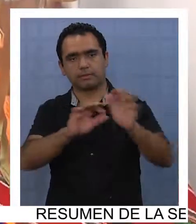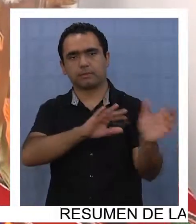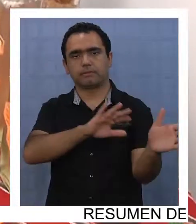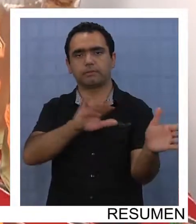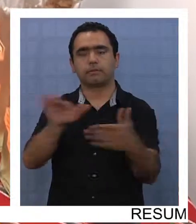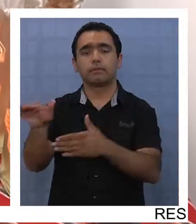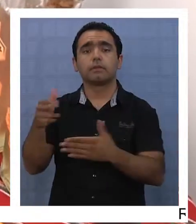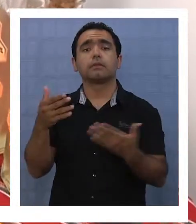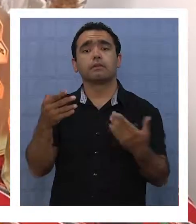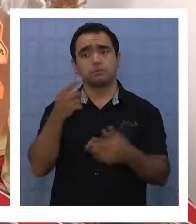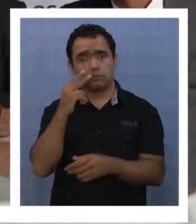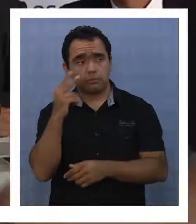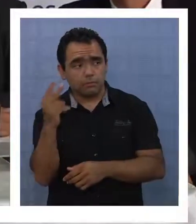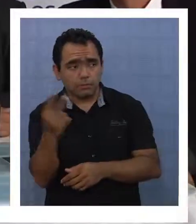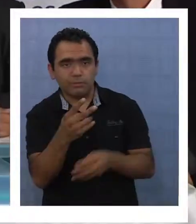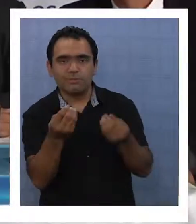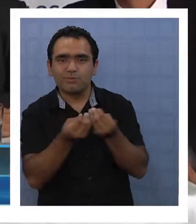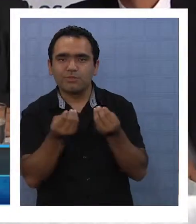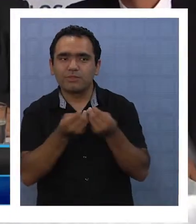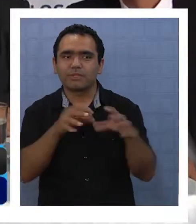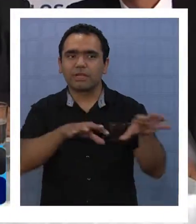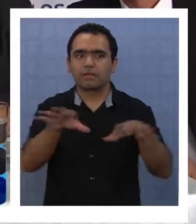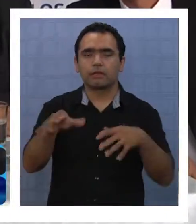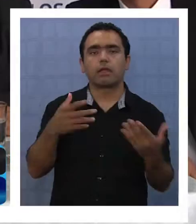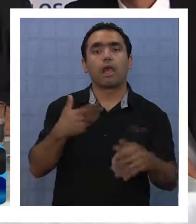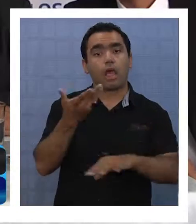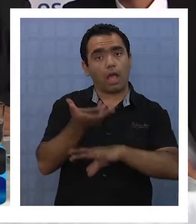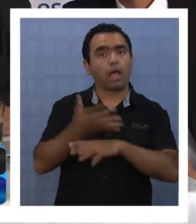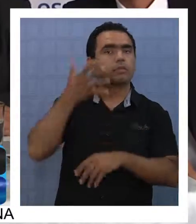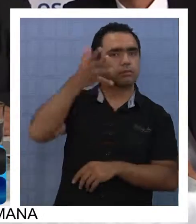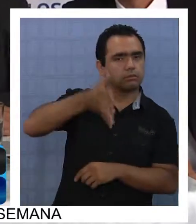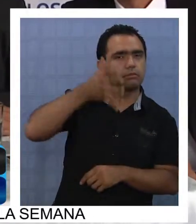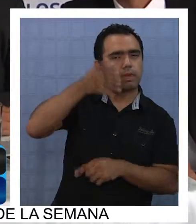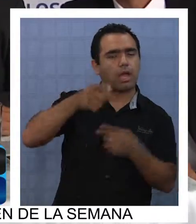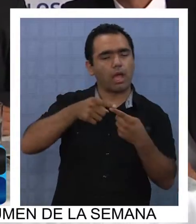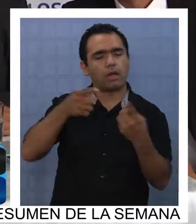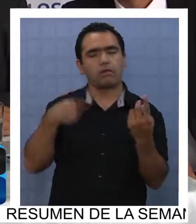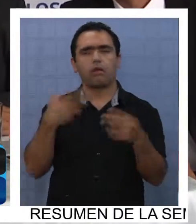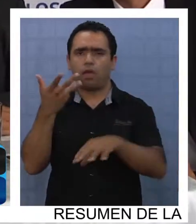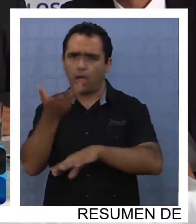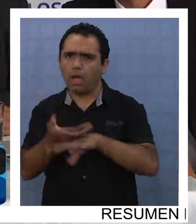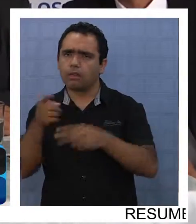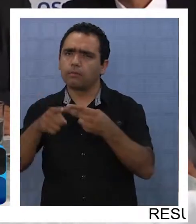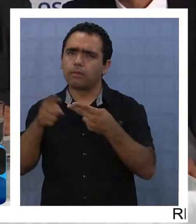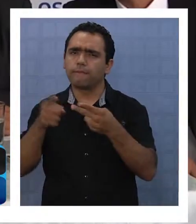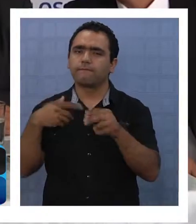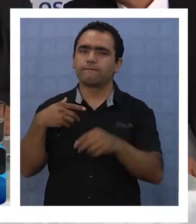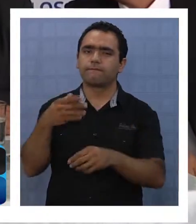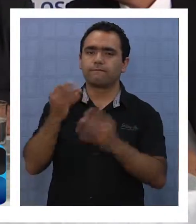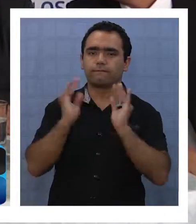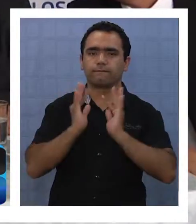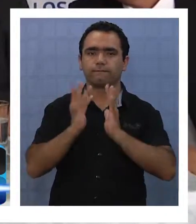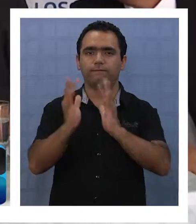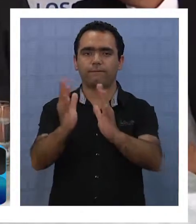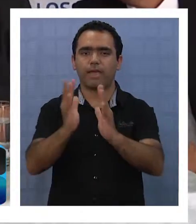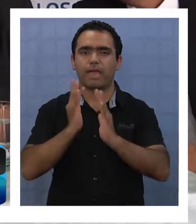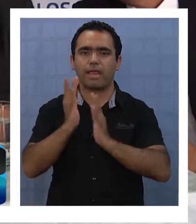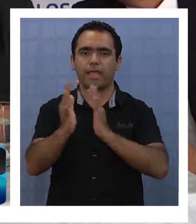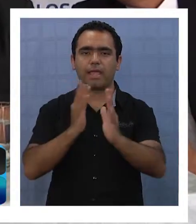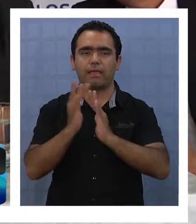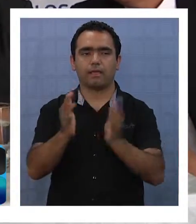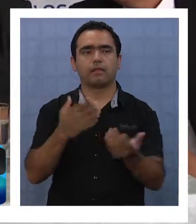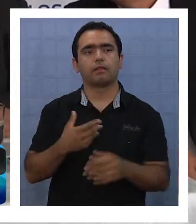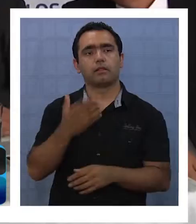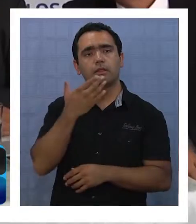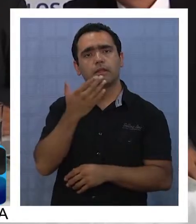Tuvimos bastante actividad, tuvimos seminarios, tuvimos las ferias, pudimos llegar con la oferta que tenemos hoy día,